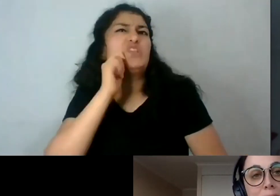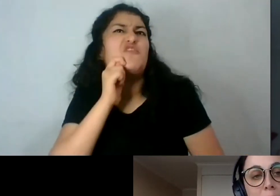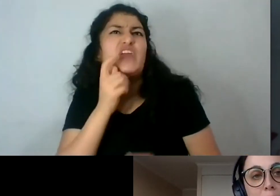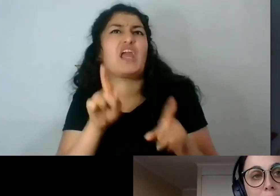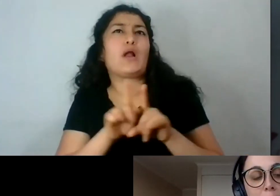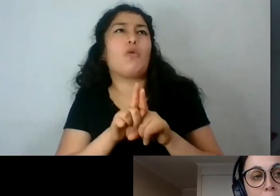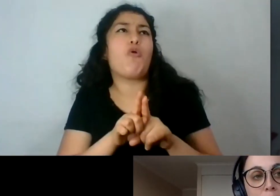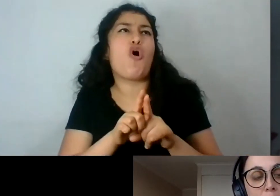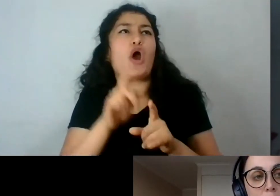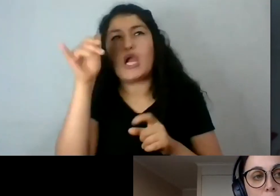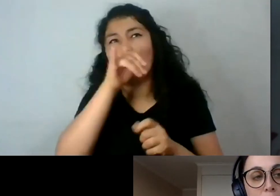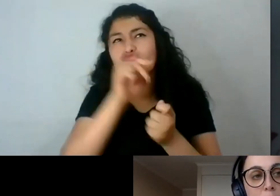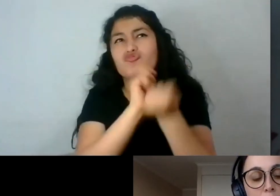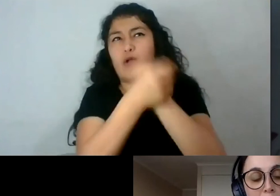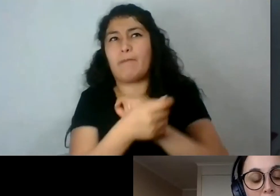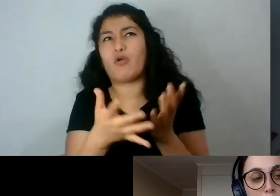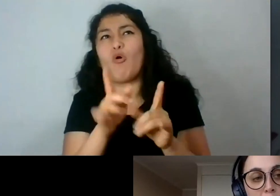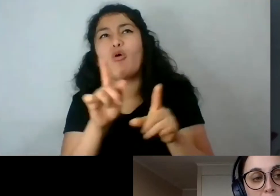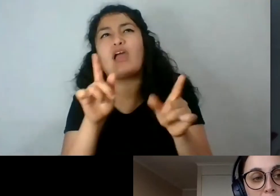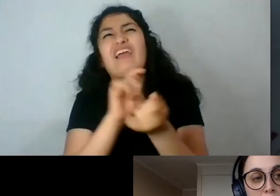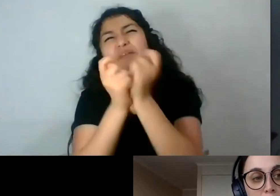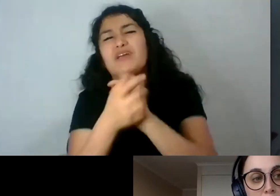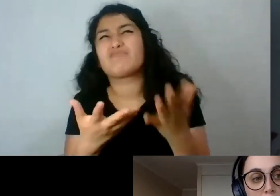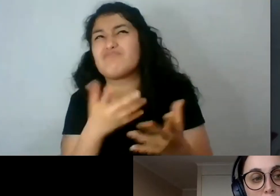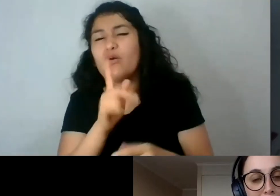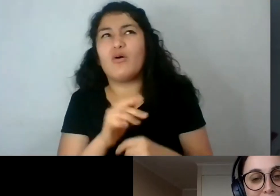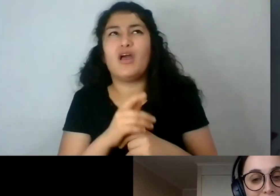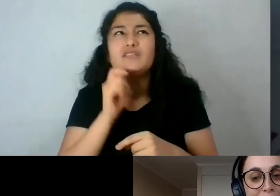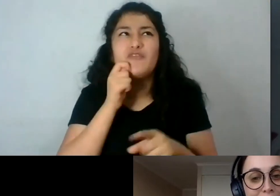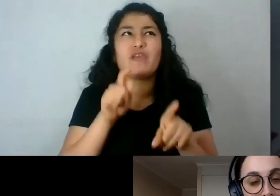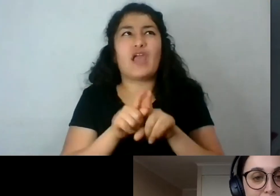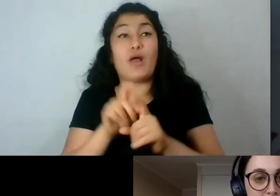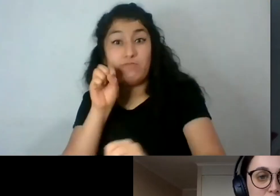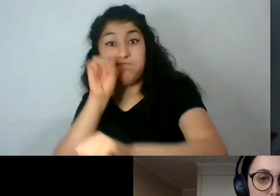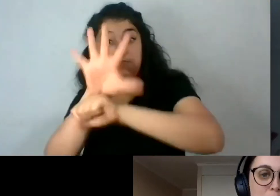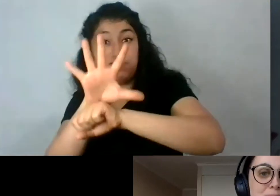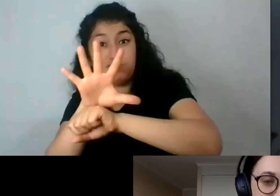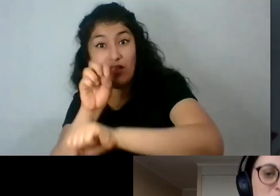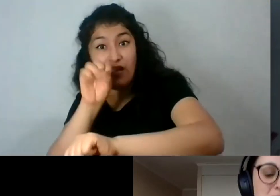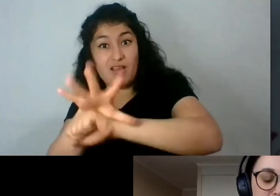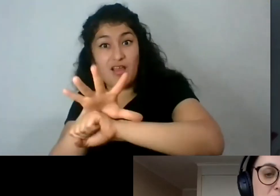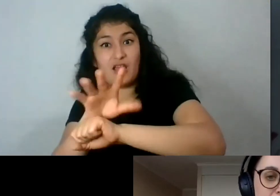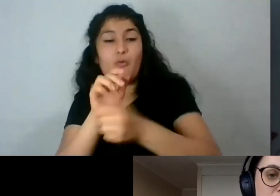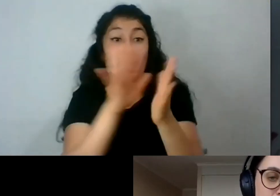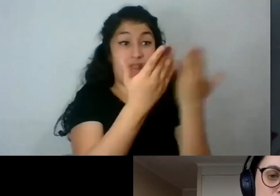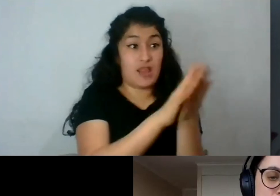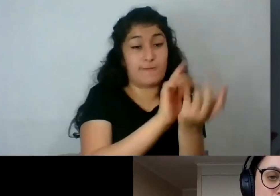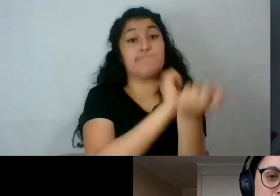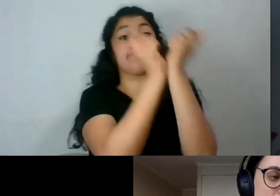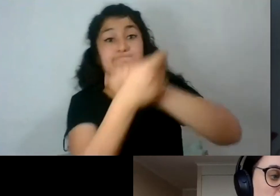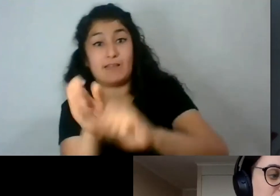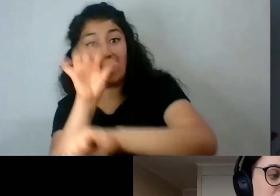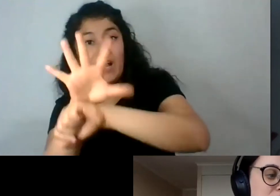todas estas otras plataformas vienen quizás como a exaltar eso que ya está presente en el texto.